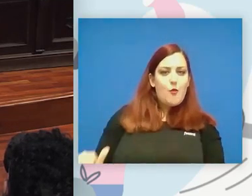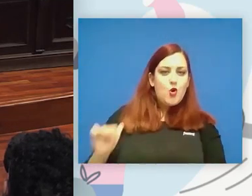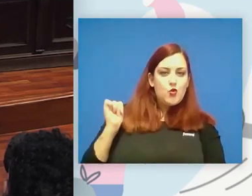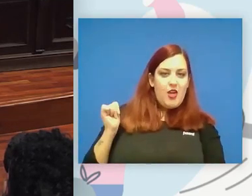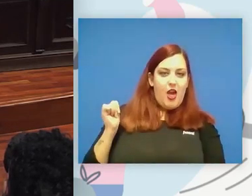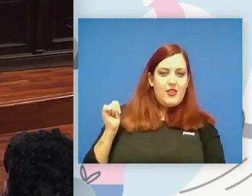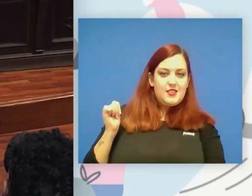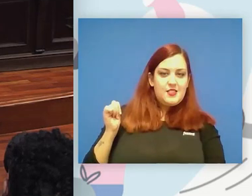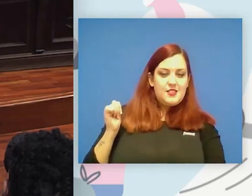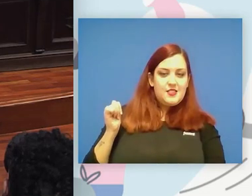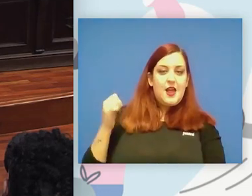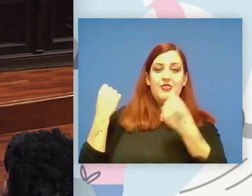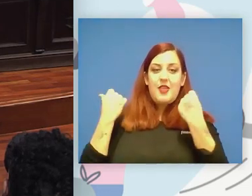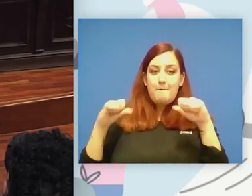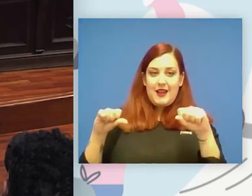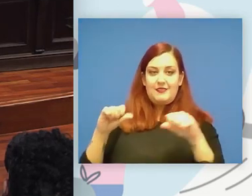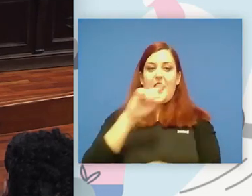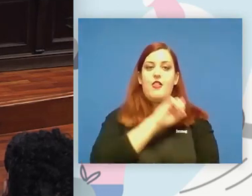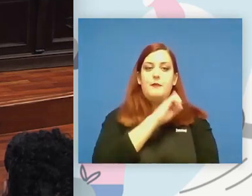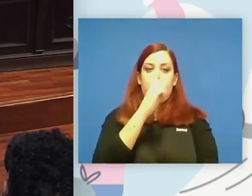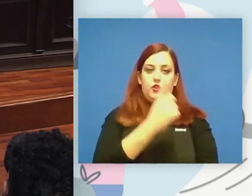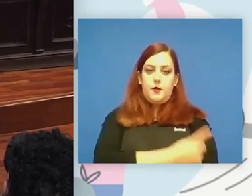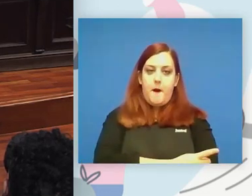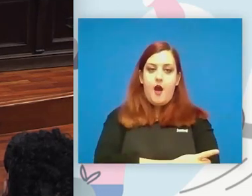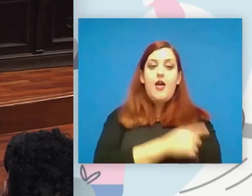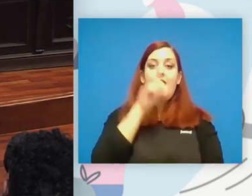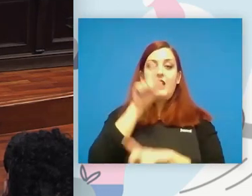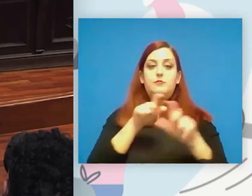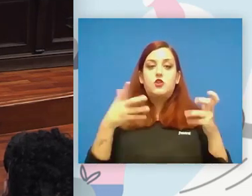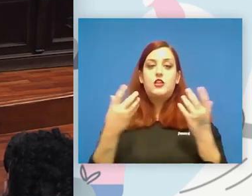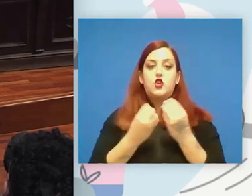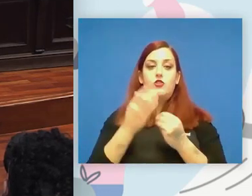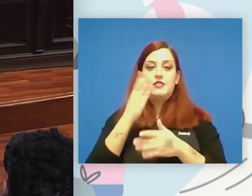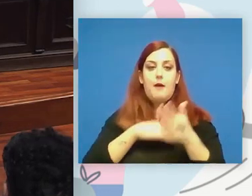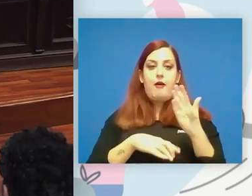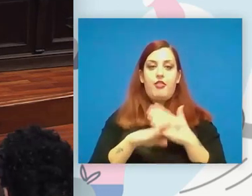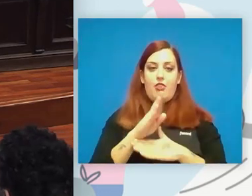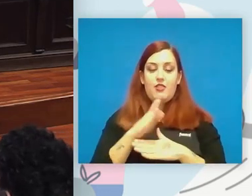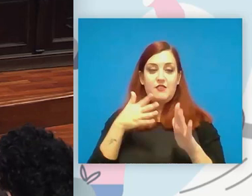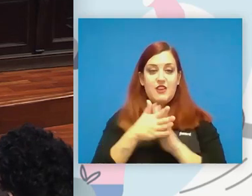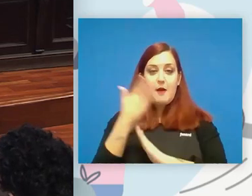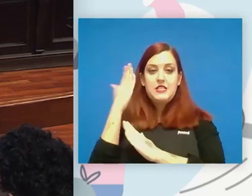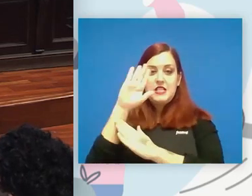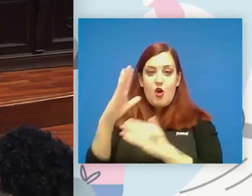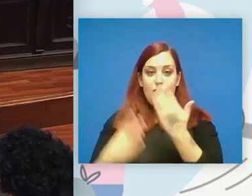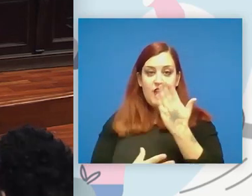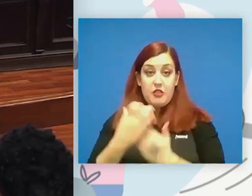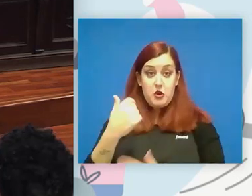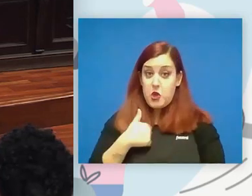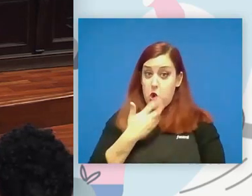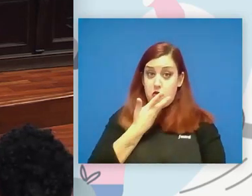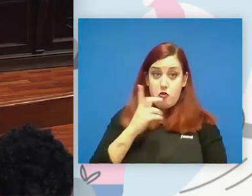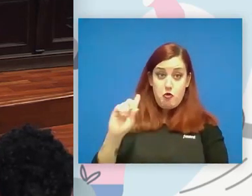de práctica deportiva de la de las personas con discapacidad es decir ha presentado federaciones que ni conozco